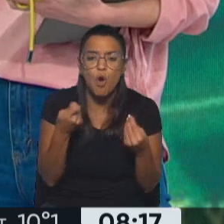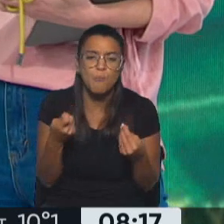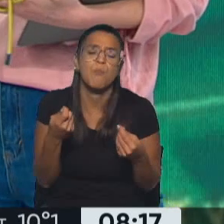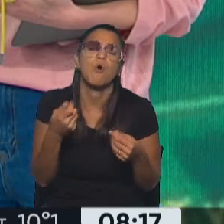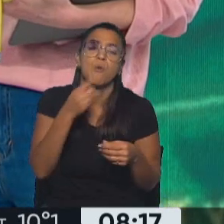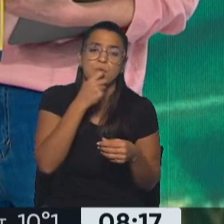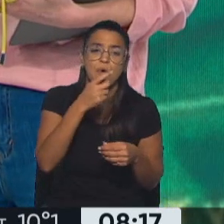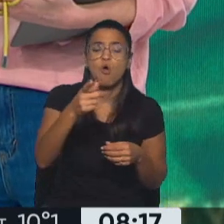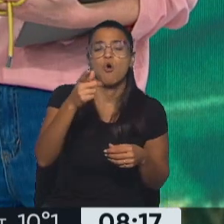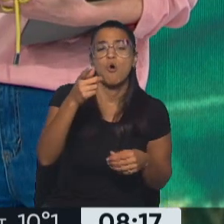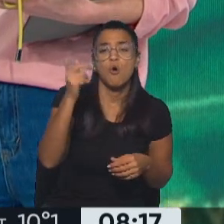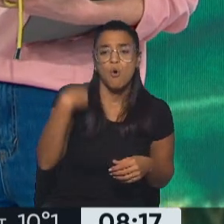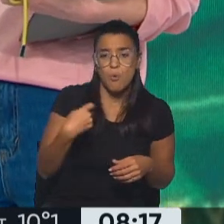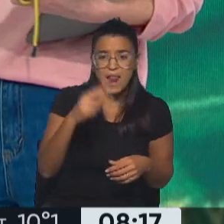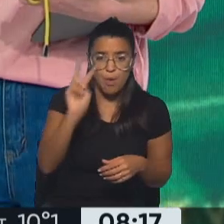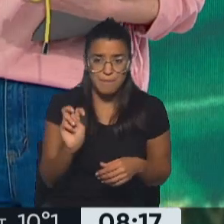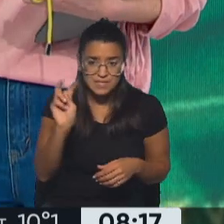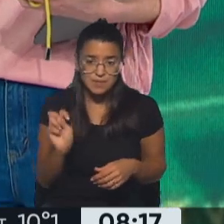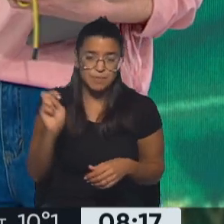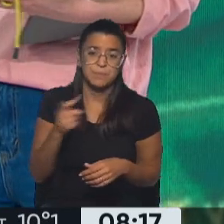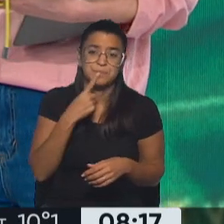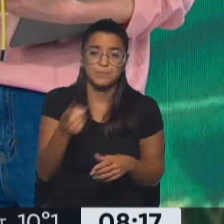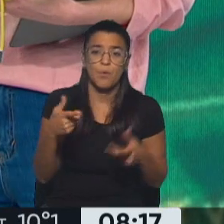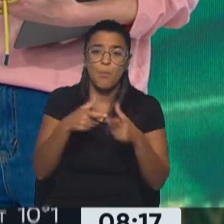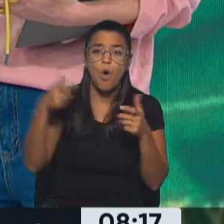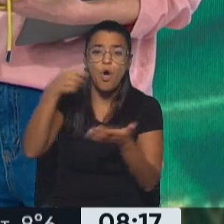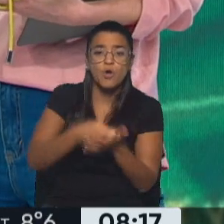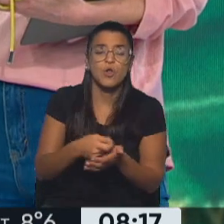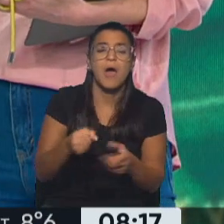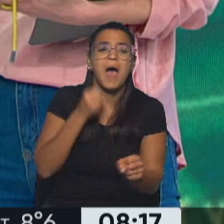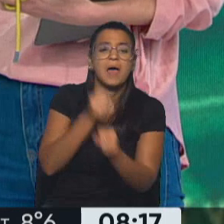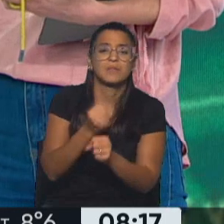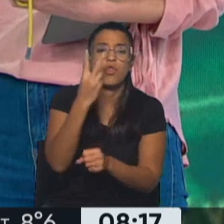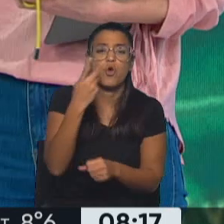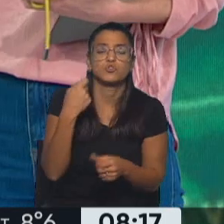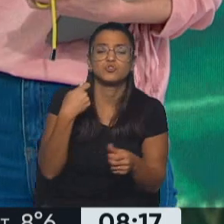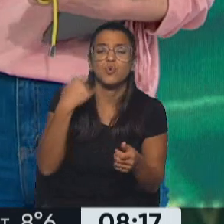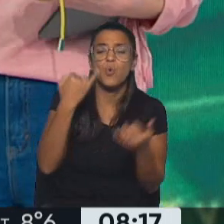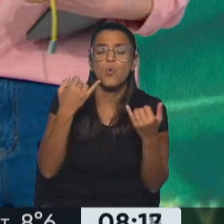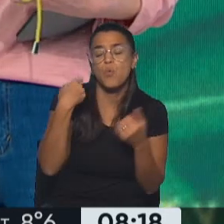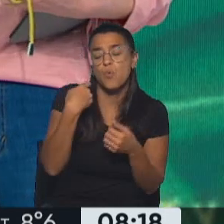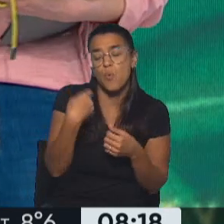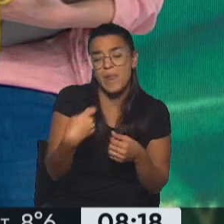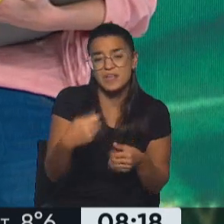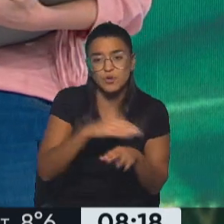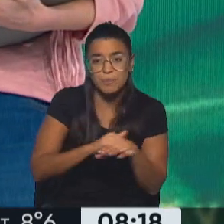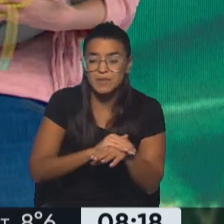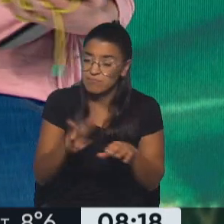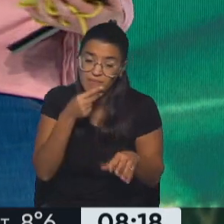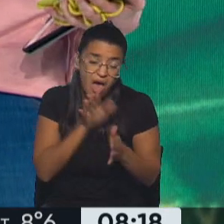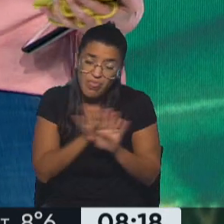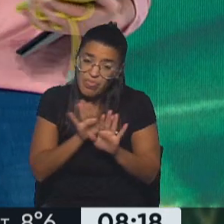jubilados y pensionados, los que estén alcanzados por este bono que es hasta dos jubilaciones mínimas, no tienen que hacer